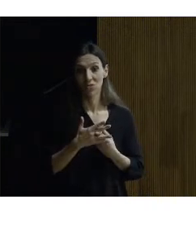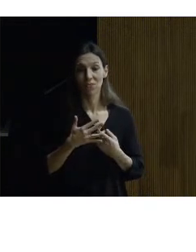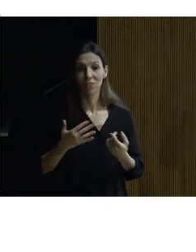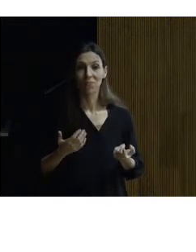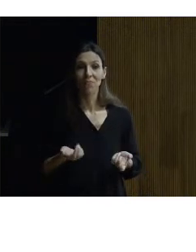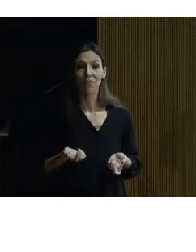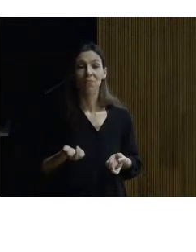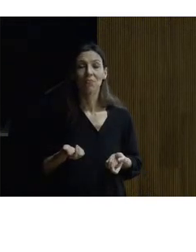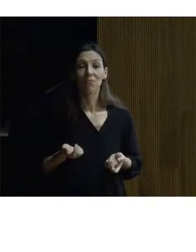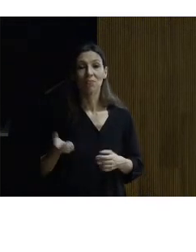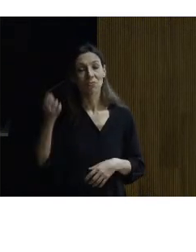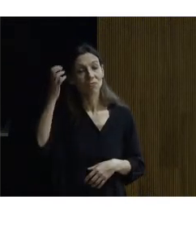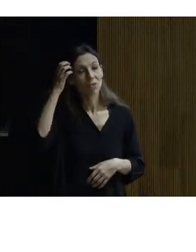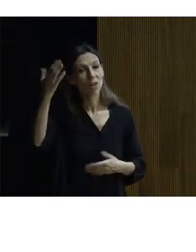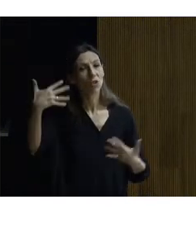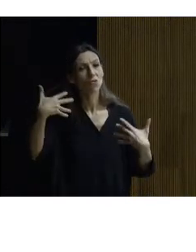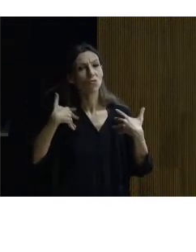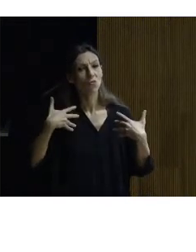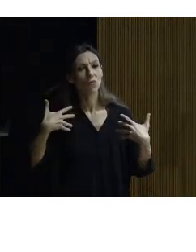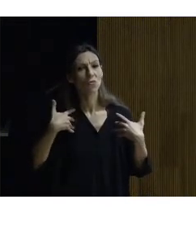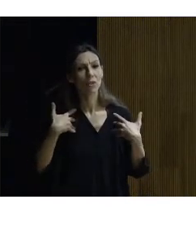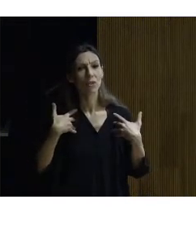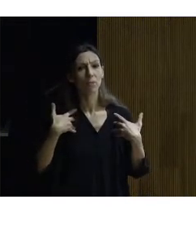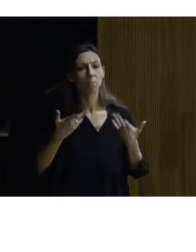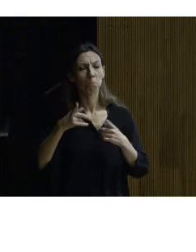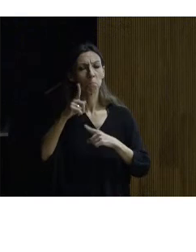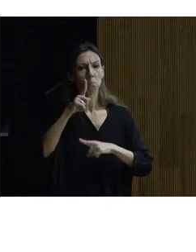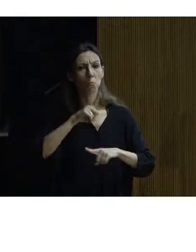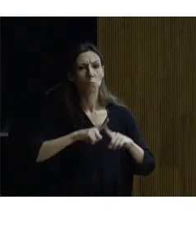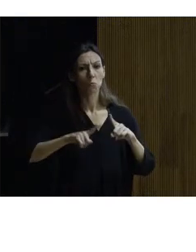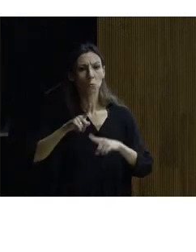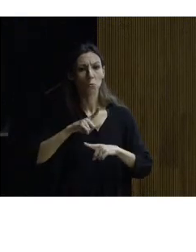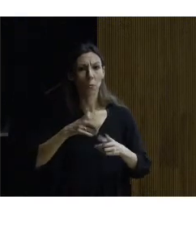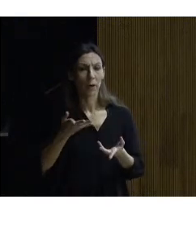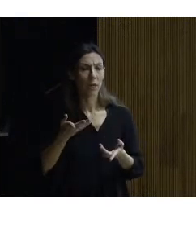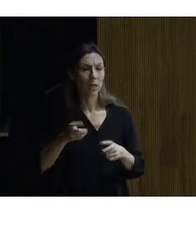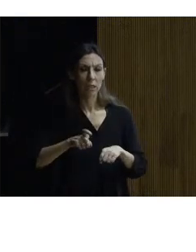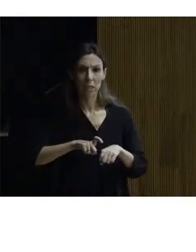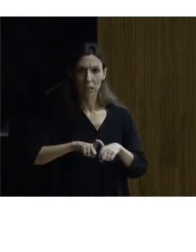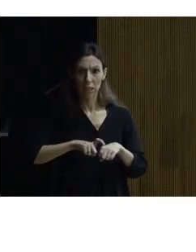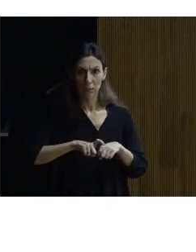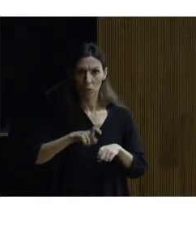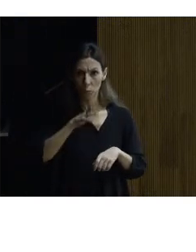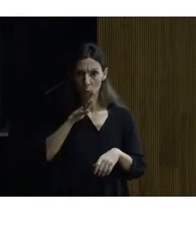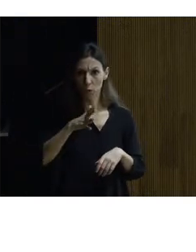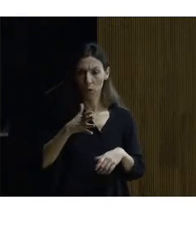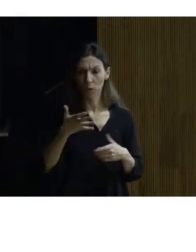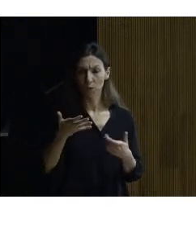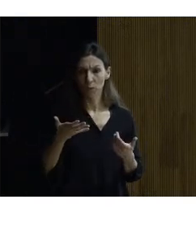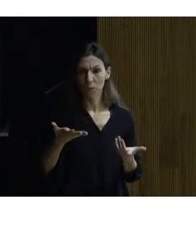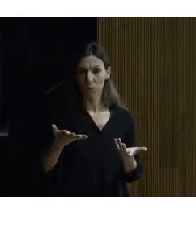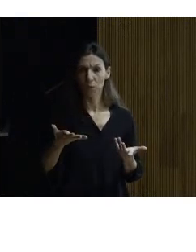Carlos V sufrió un problema que es muy común se retrasaron los